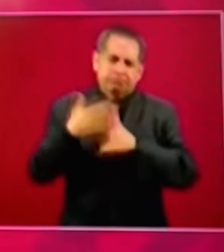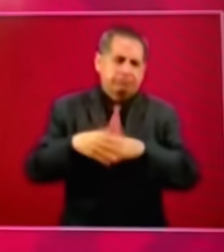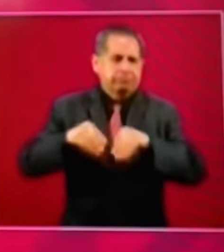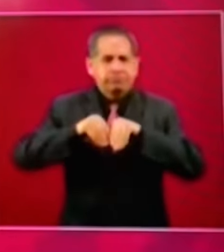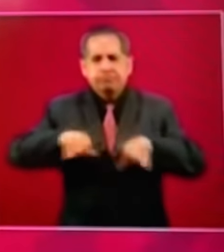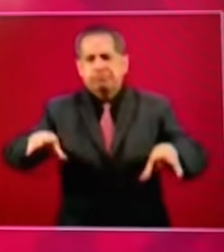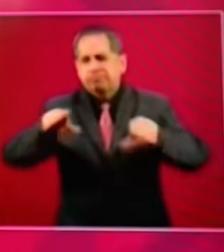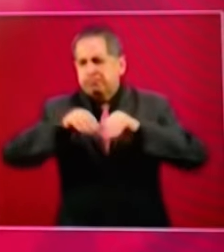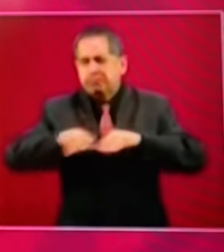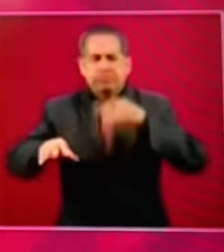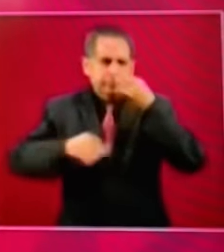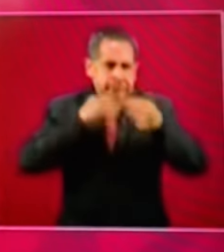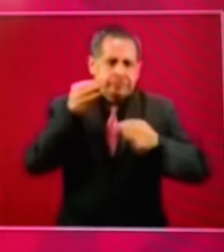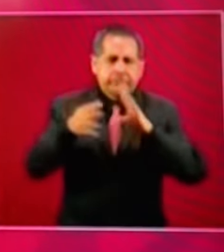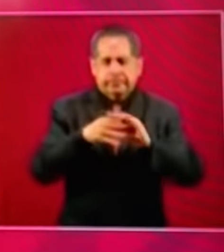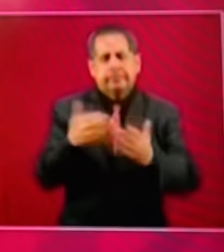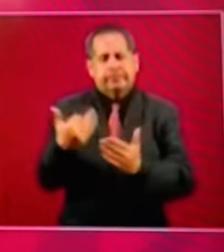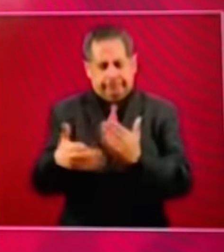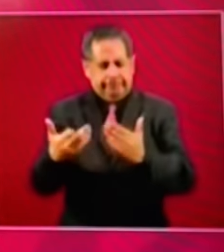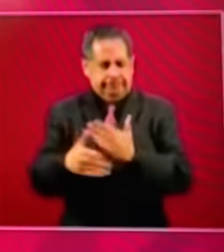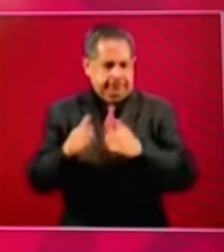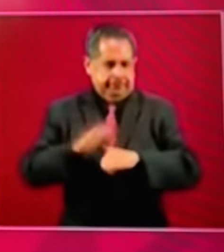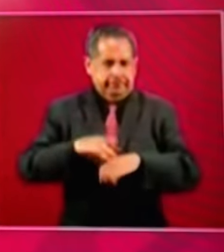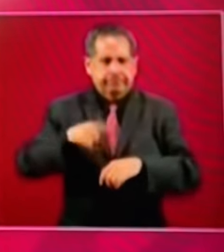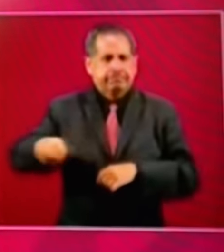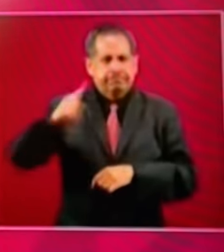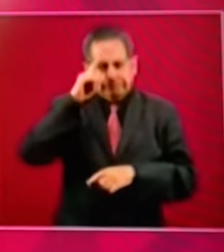transmitir para